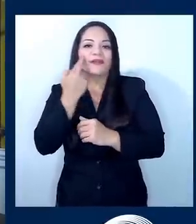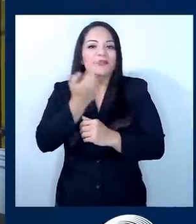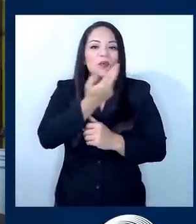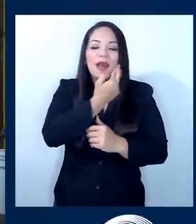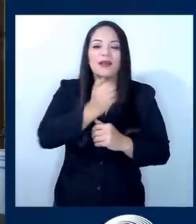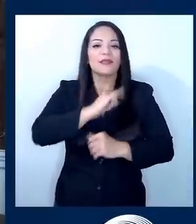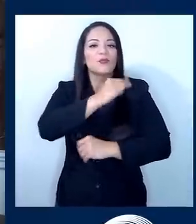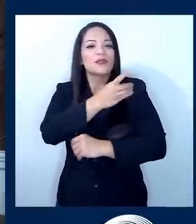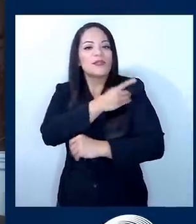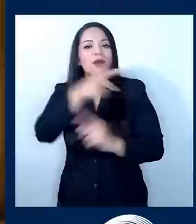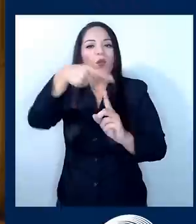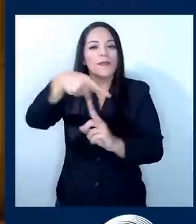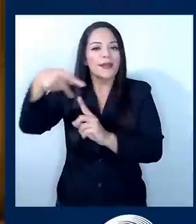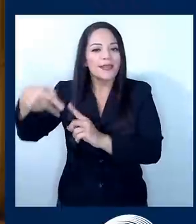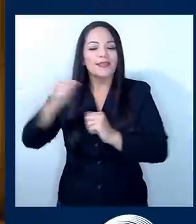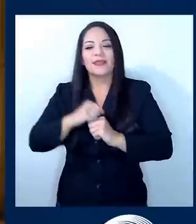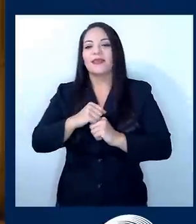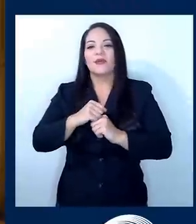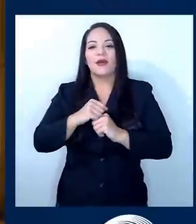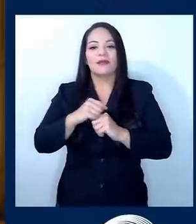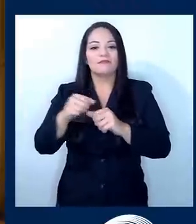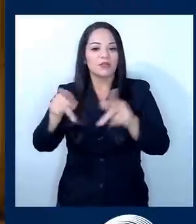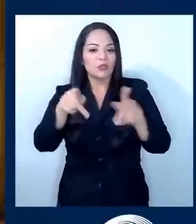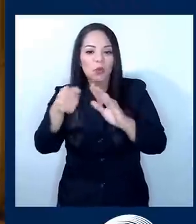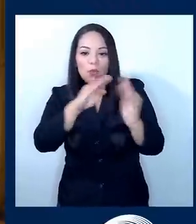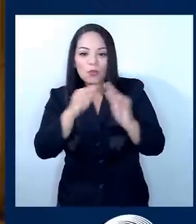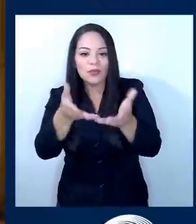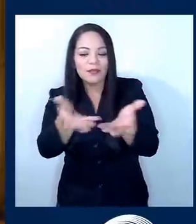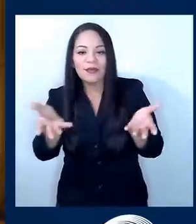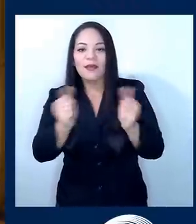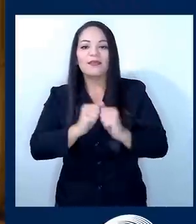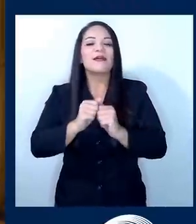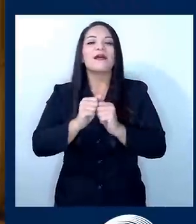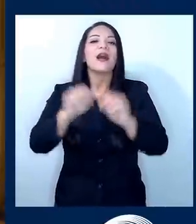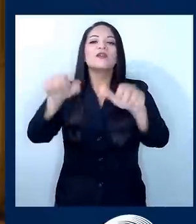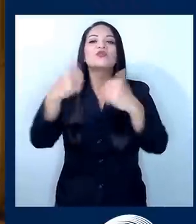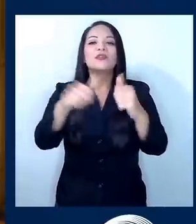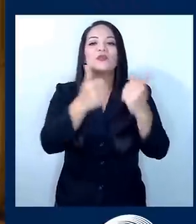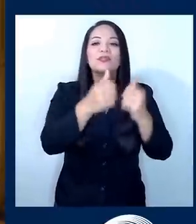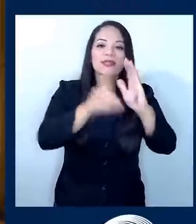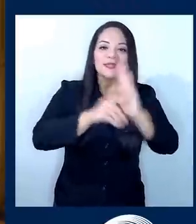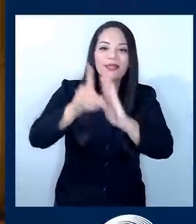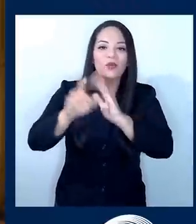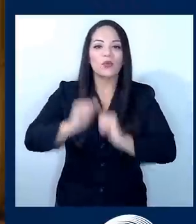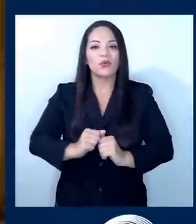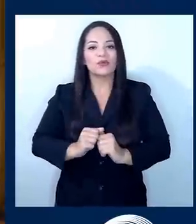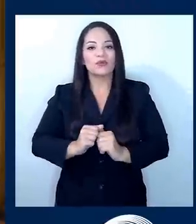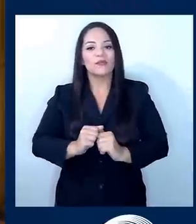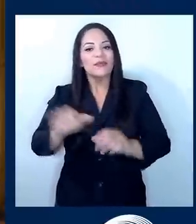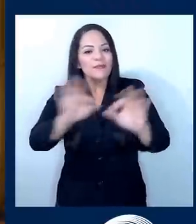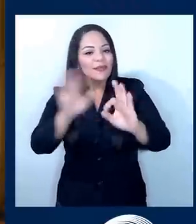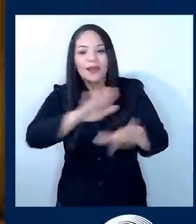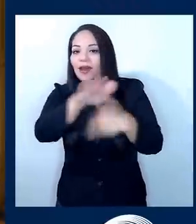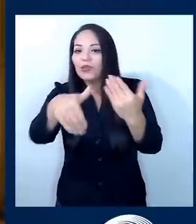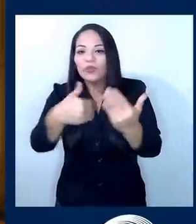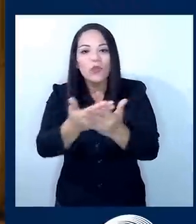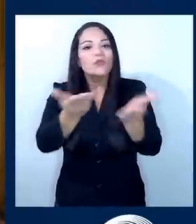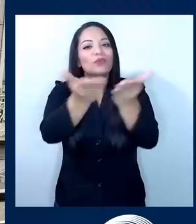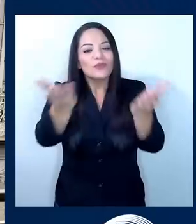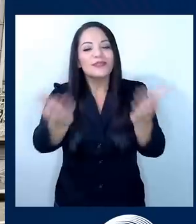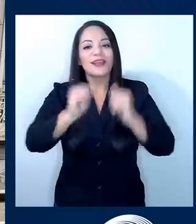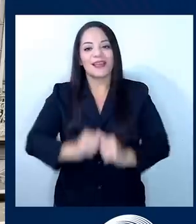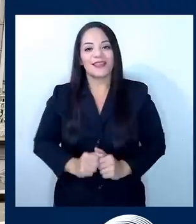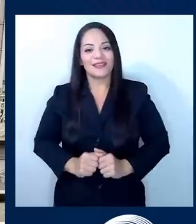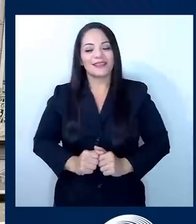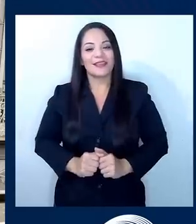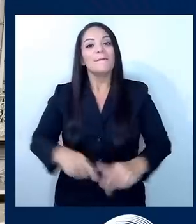Directiva de la Cooperativa, de la comunidad, a las asociaciones de desarrollo, a todos ustedes, miren,